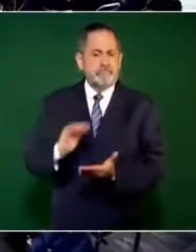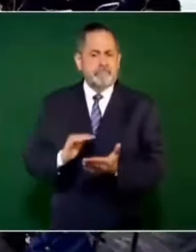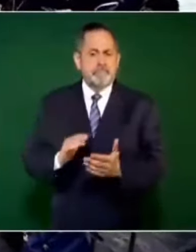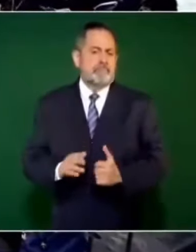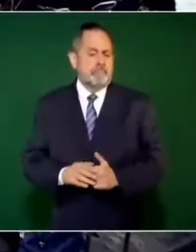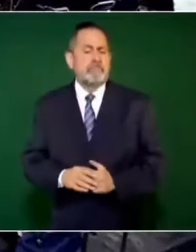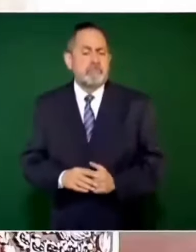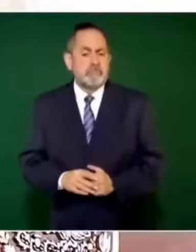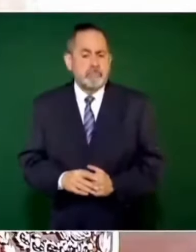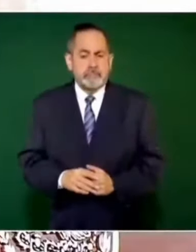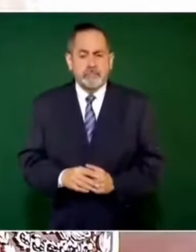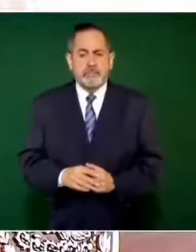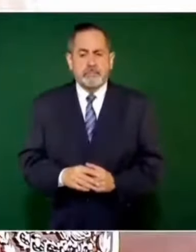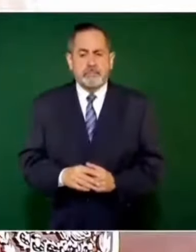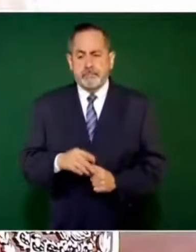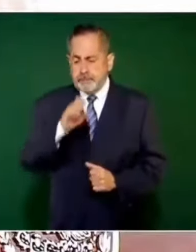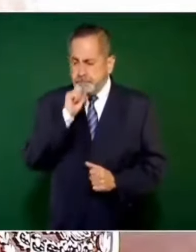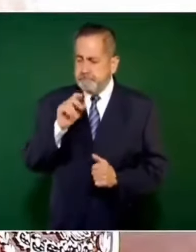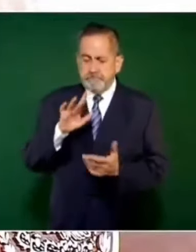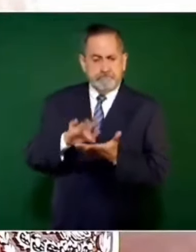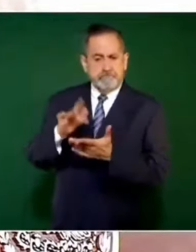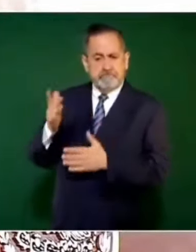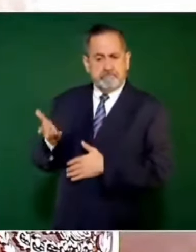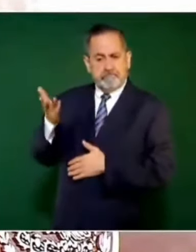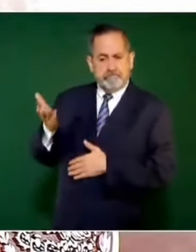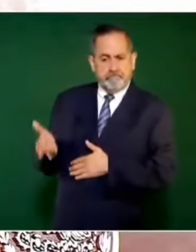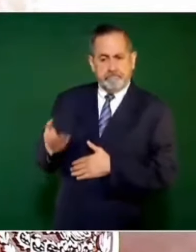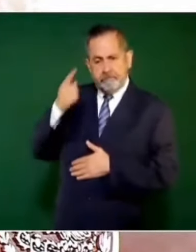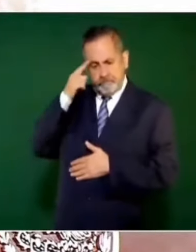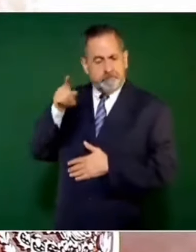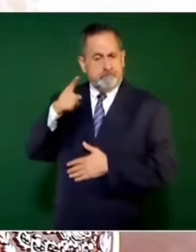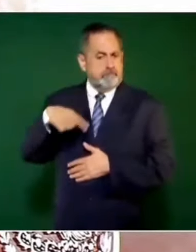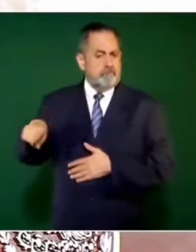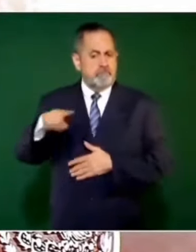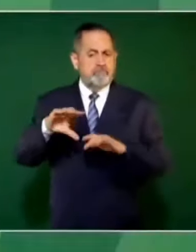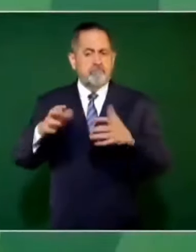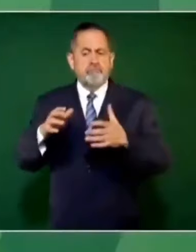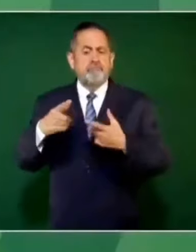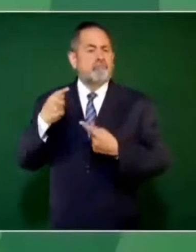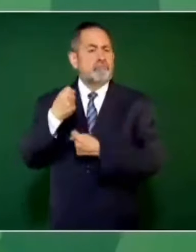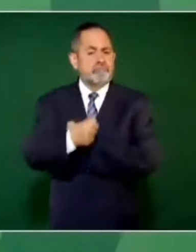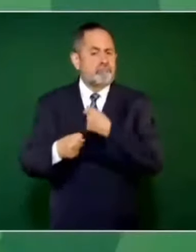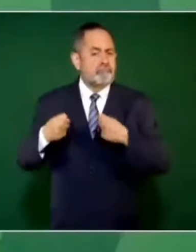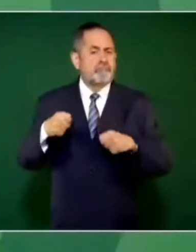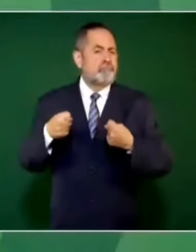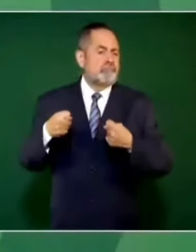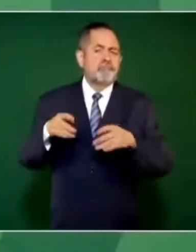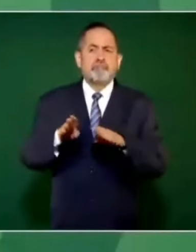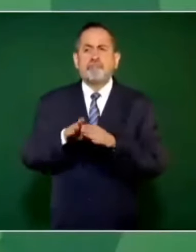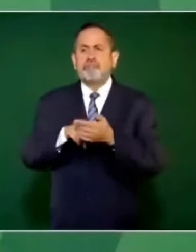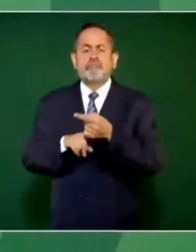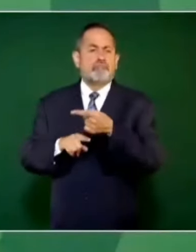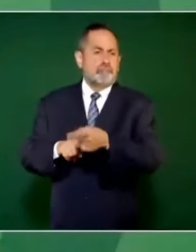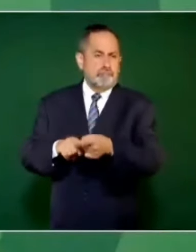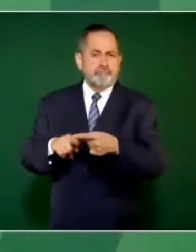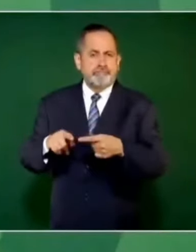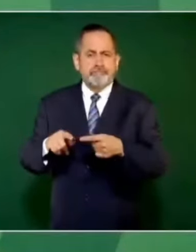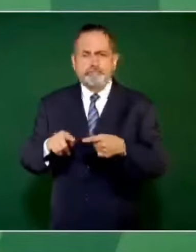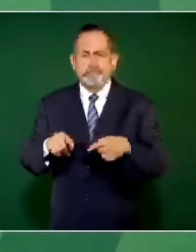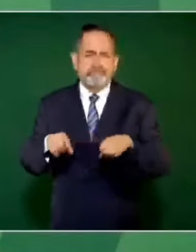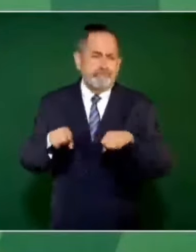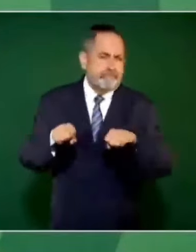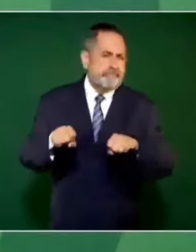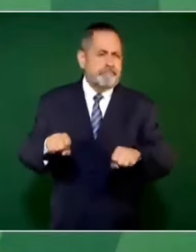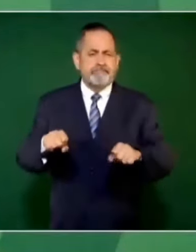agradecerles a los de las tiendas de autoservicio